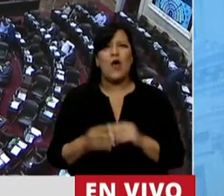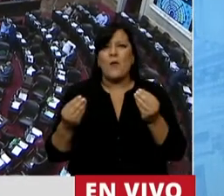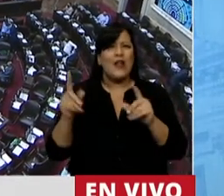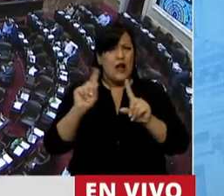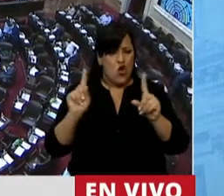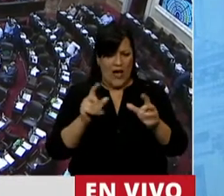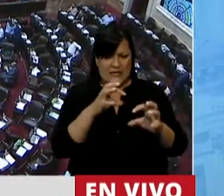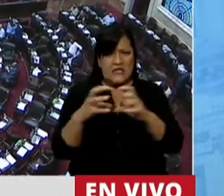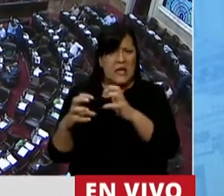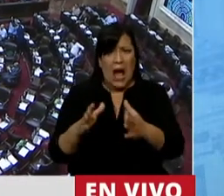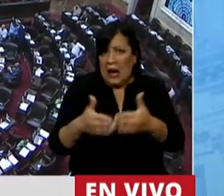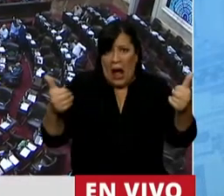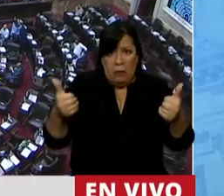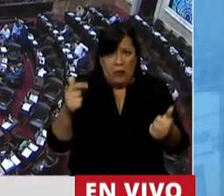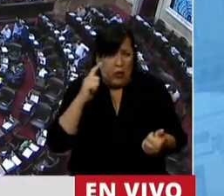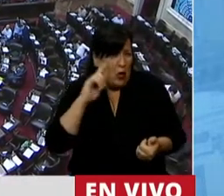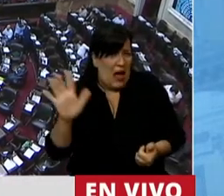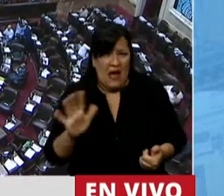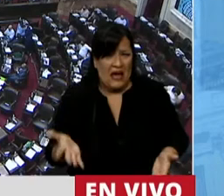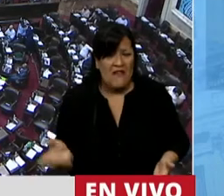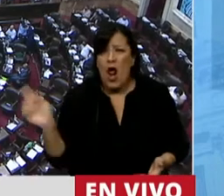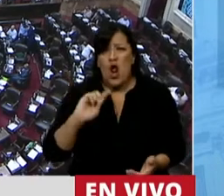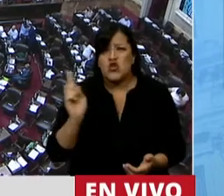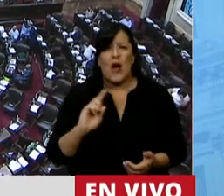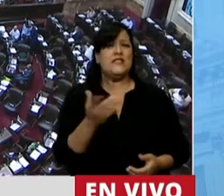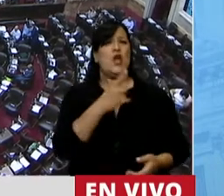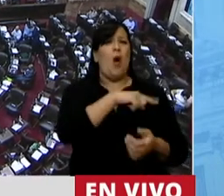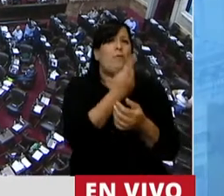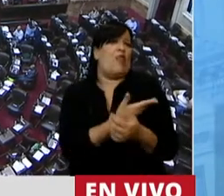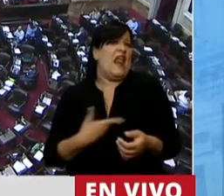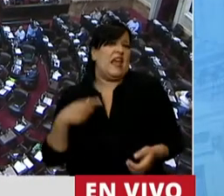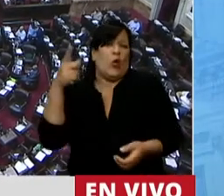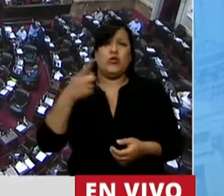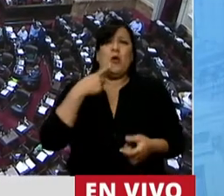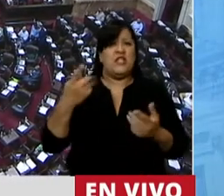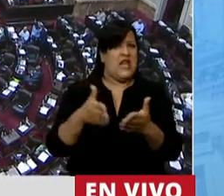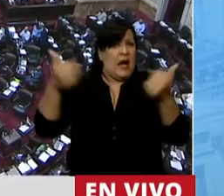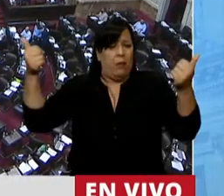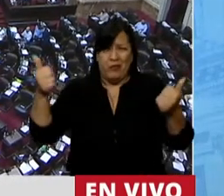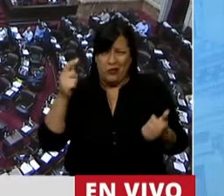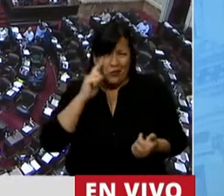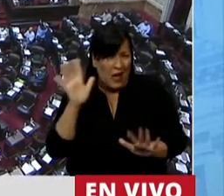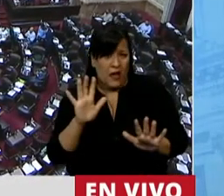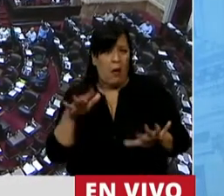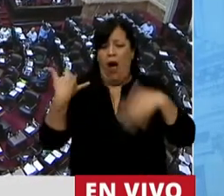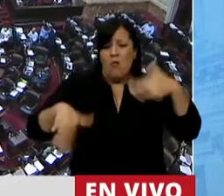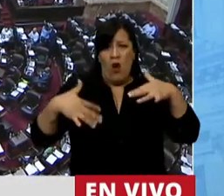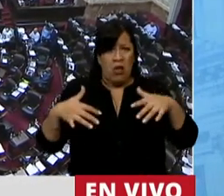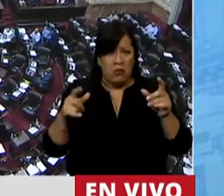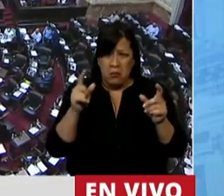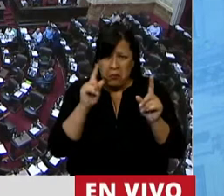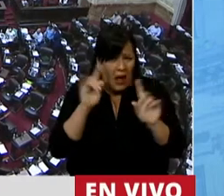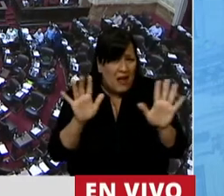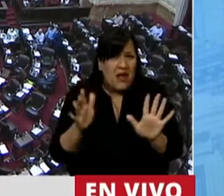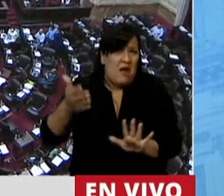express, no es una cosa que se hizo desde el Poder Ejecutivo así rápido y a lo loco. Esto se